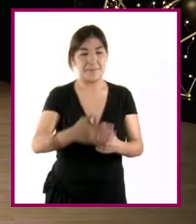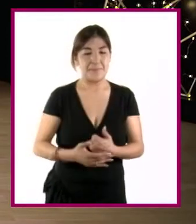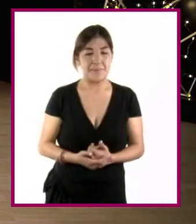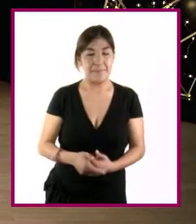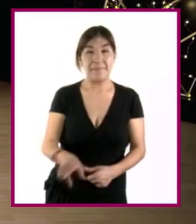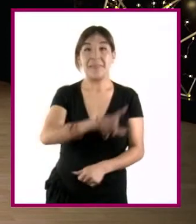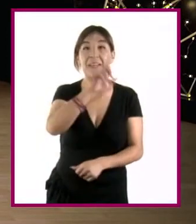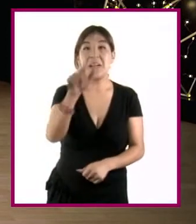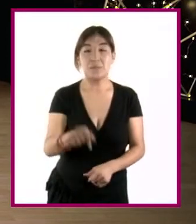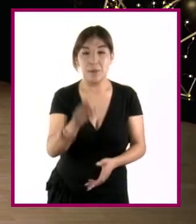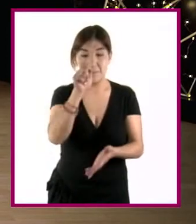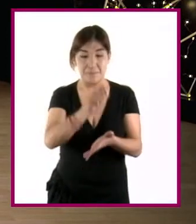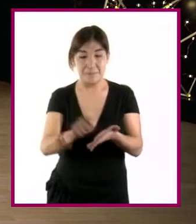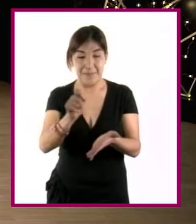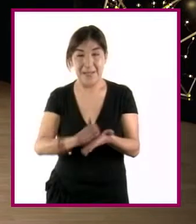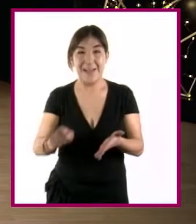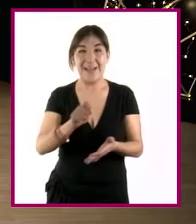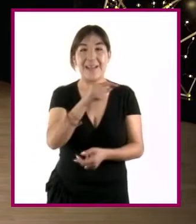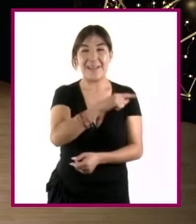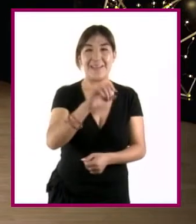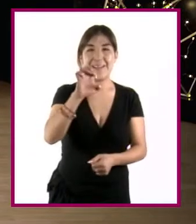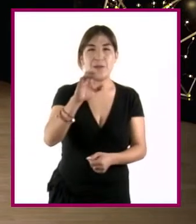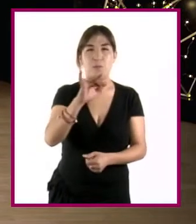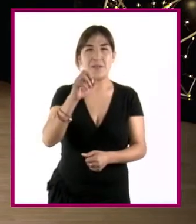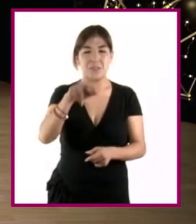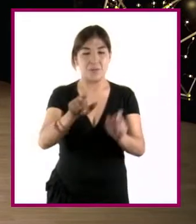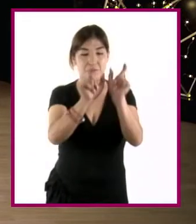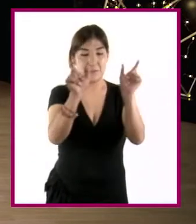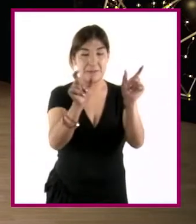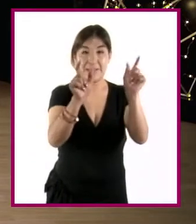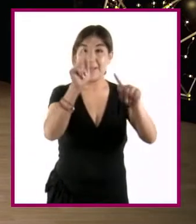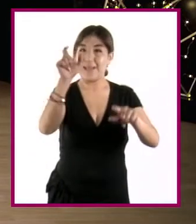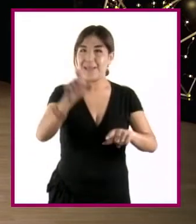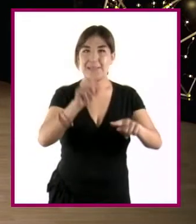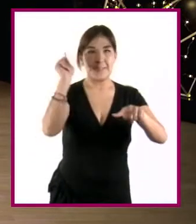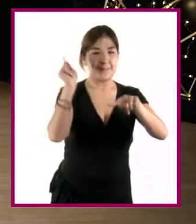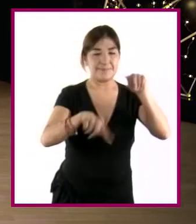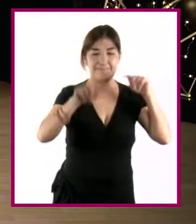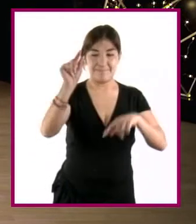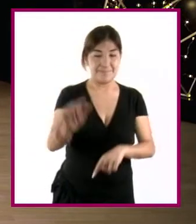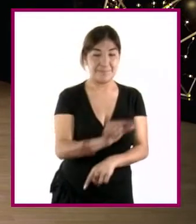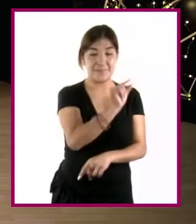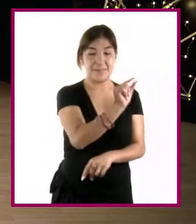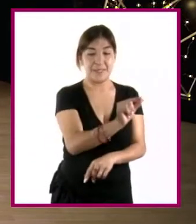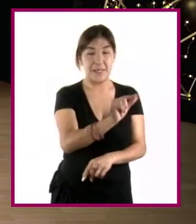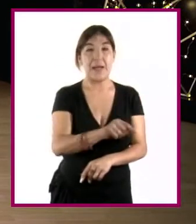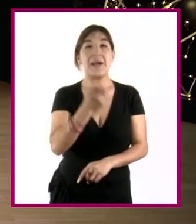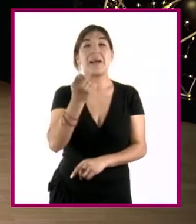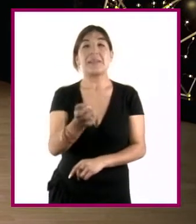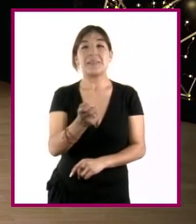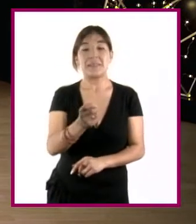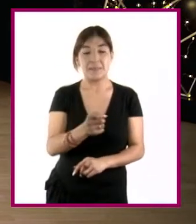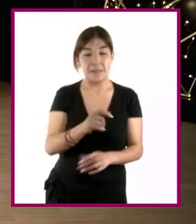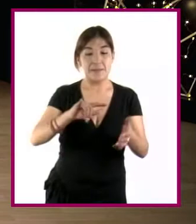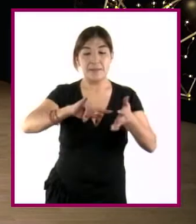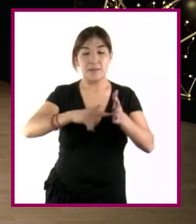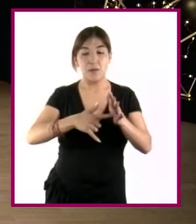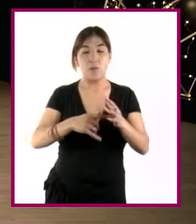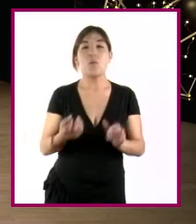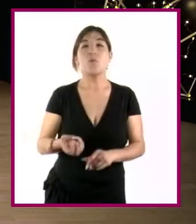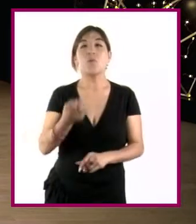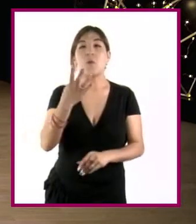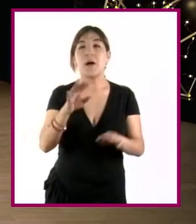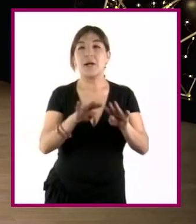Escribimos las ecuaciones y despejamos la X. Así encontramos el diámetro que tendrá nuestro reloj cuando lo